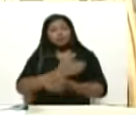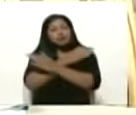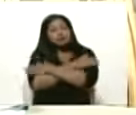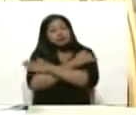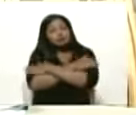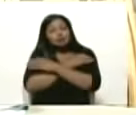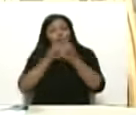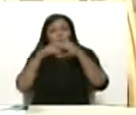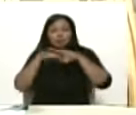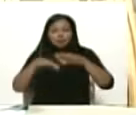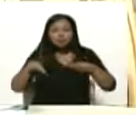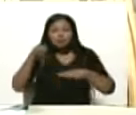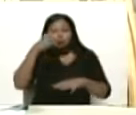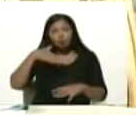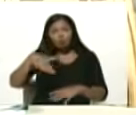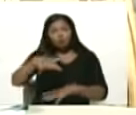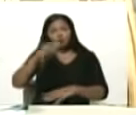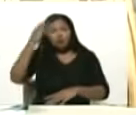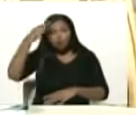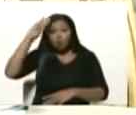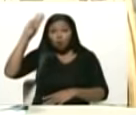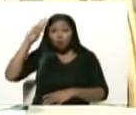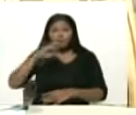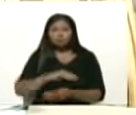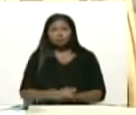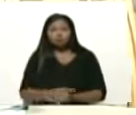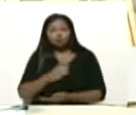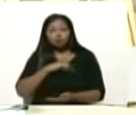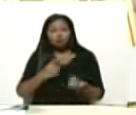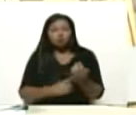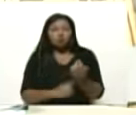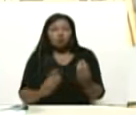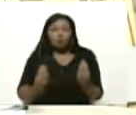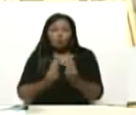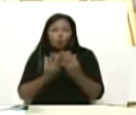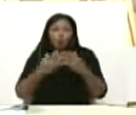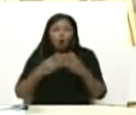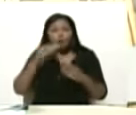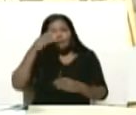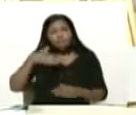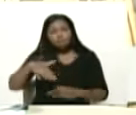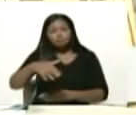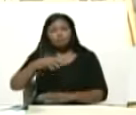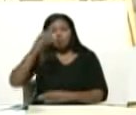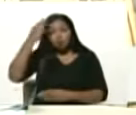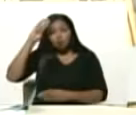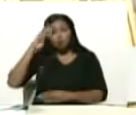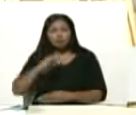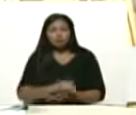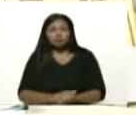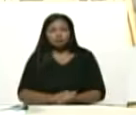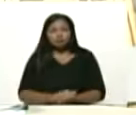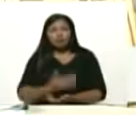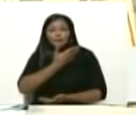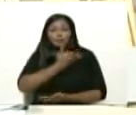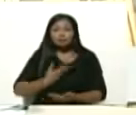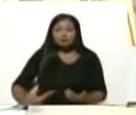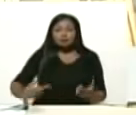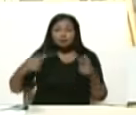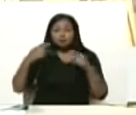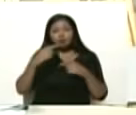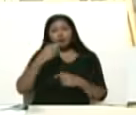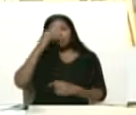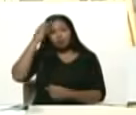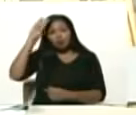y bendiciones al pueblo de Venezuela al pueblo de Cuba nuestro hermano pueblo de Cuba a Raúl a